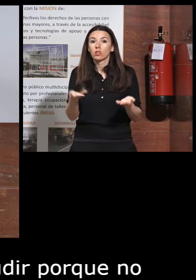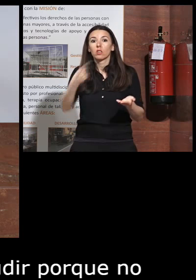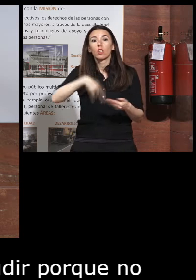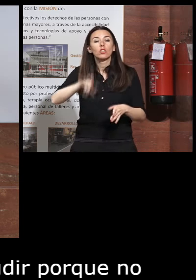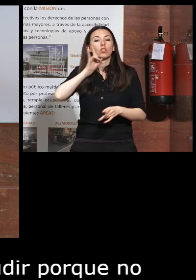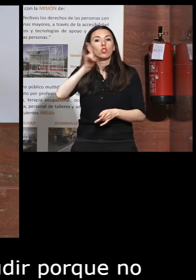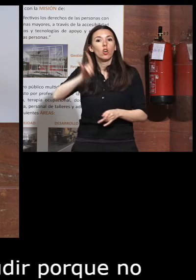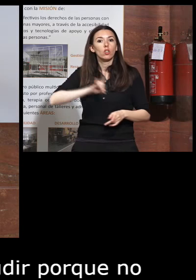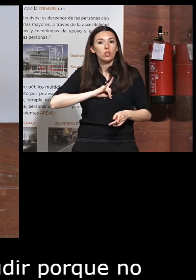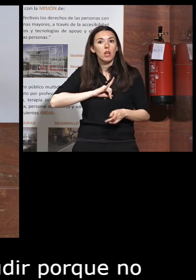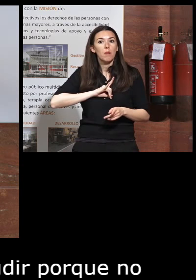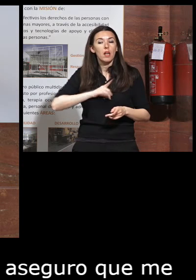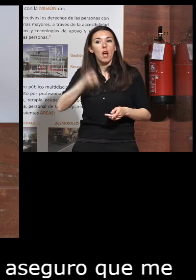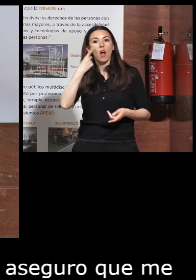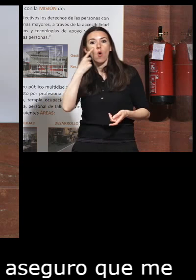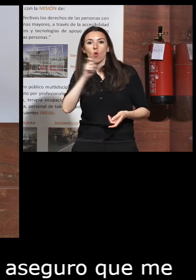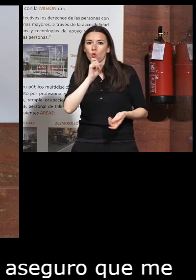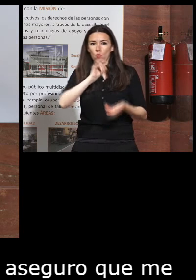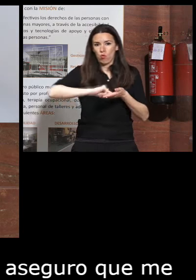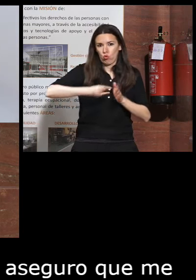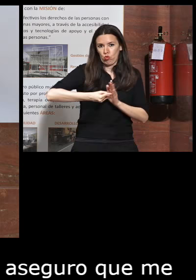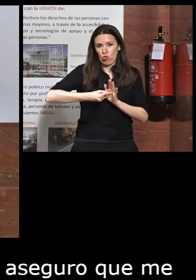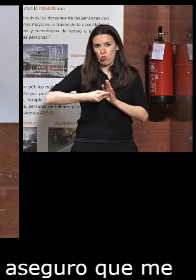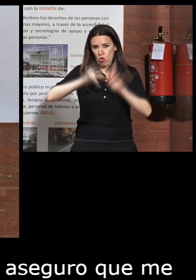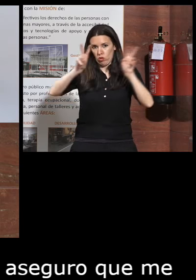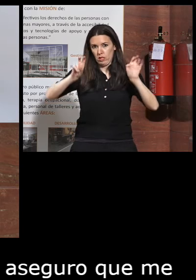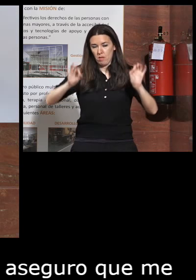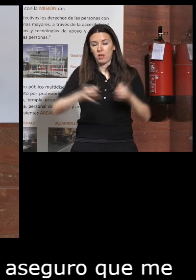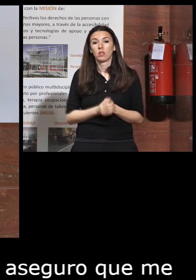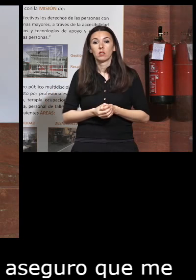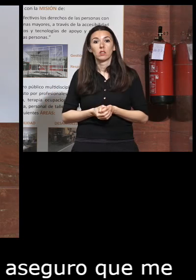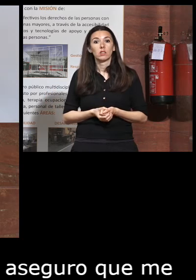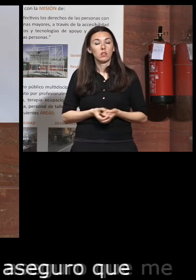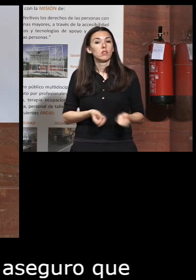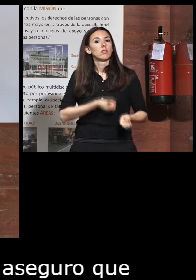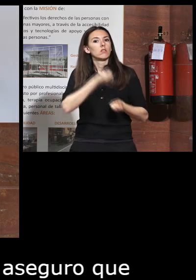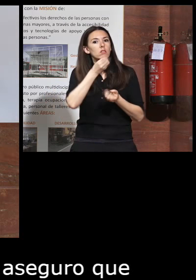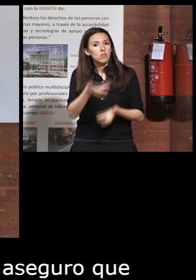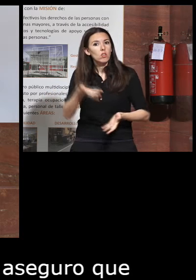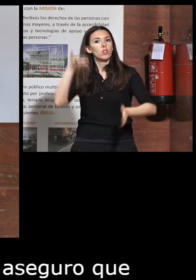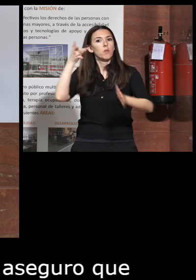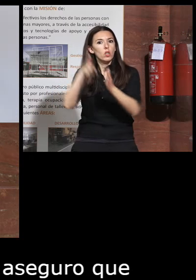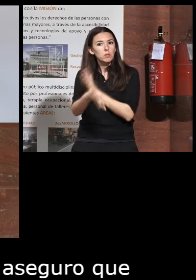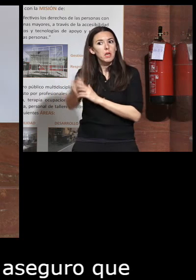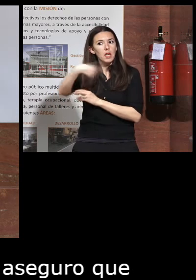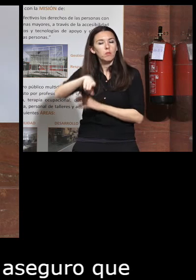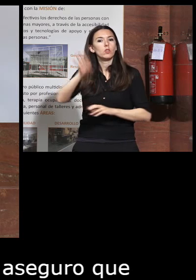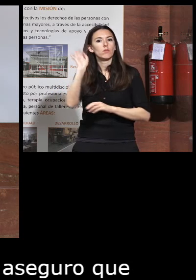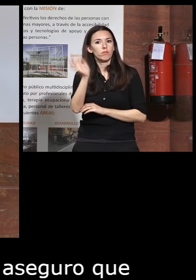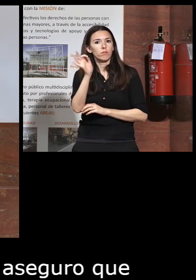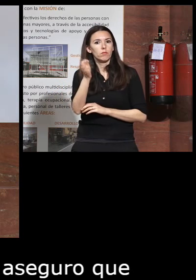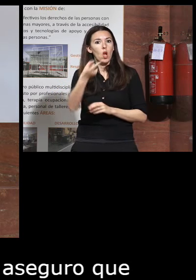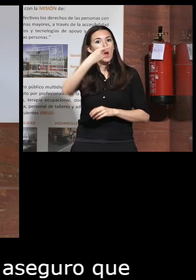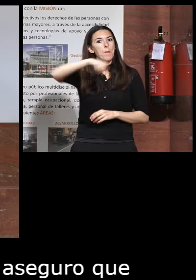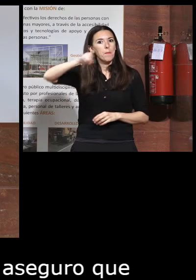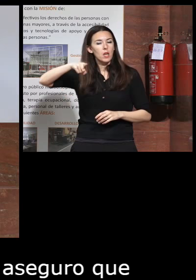llamarían pues para ver cómo se podía solucionar el asunto lo contamos lo explicamos y efectivamente al cabo de